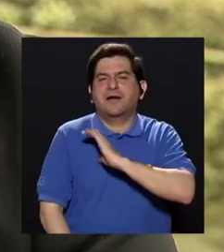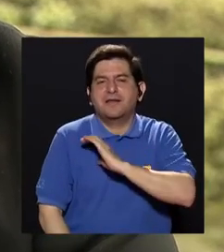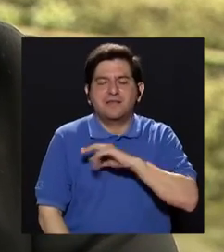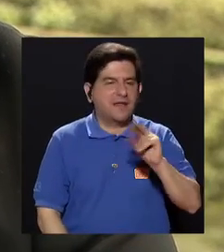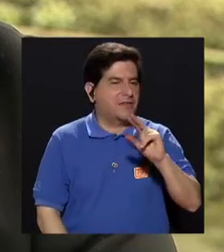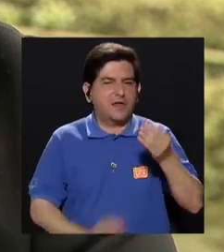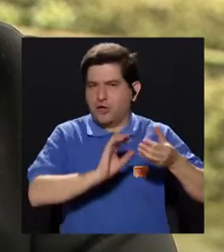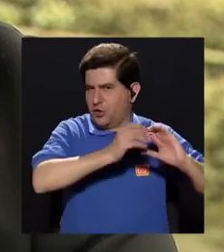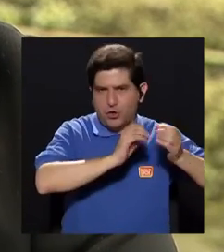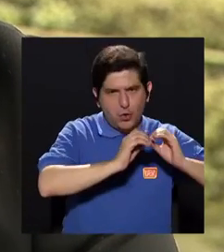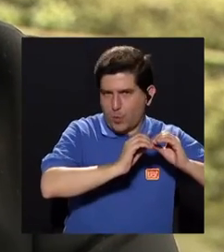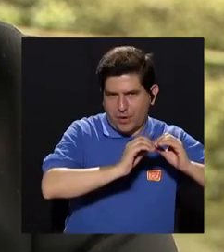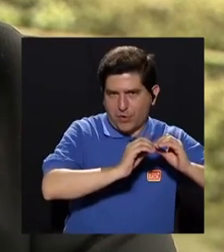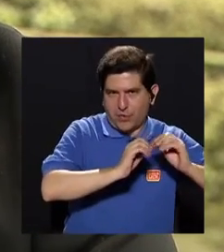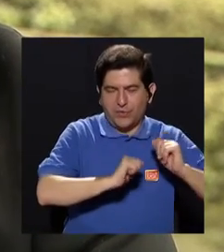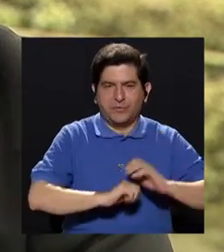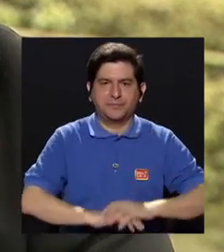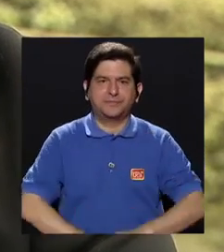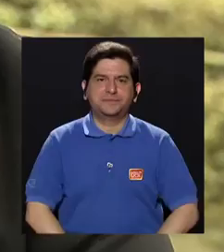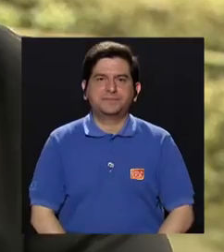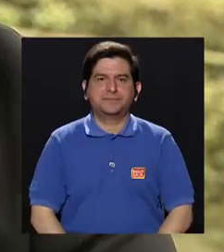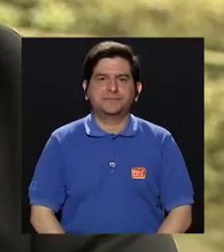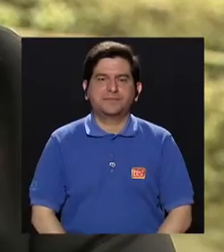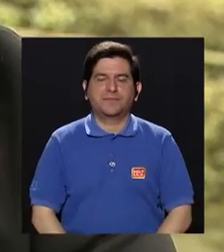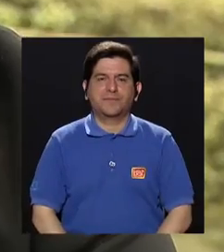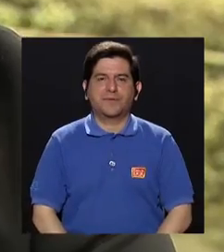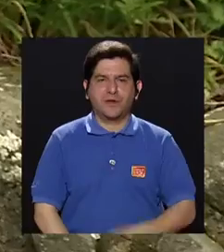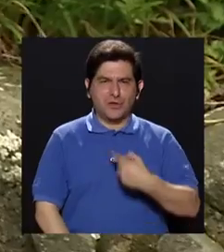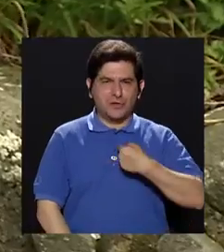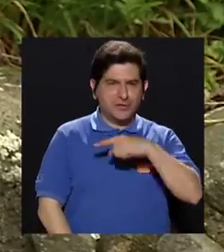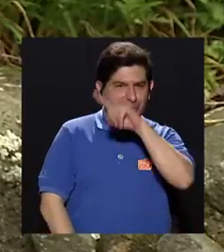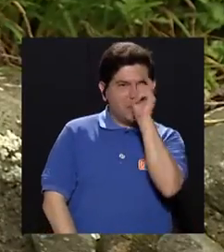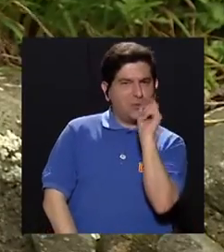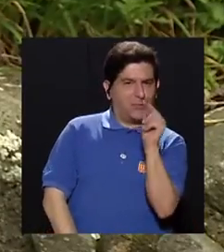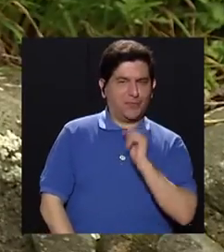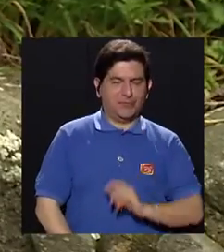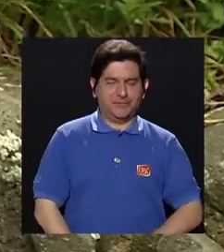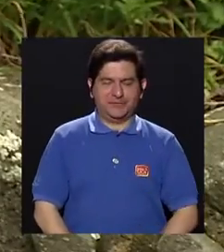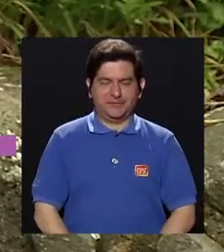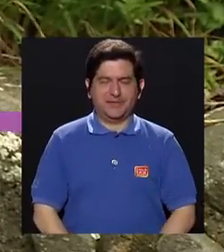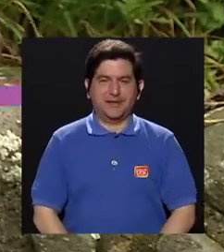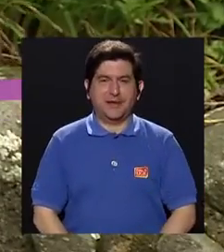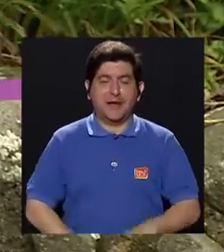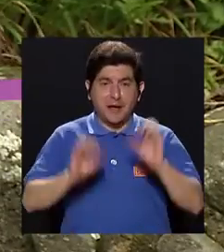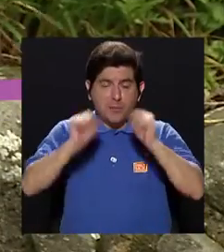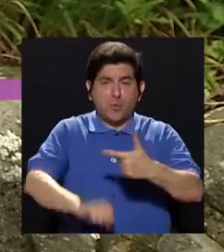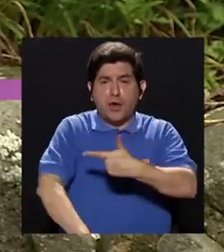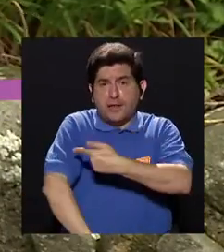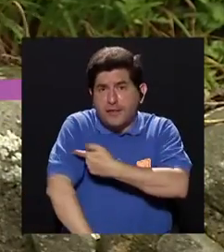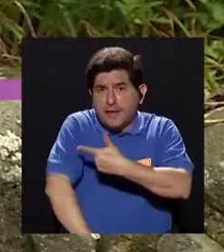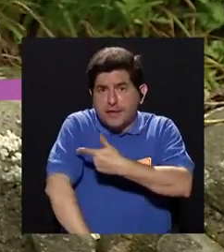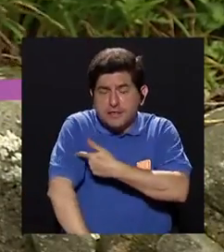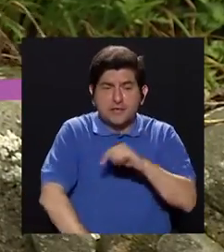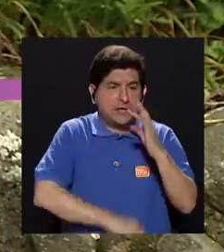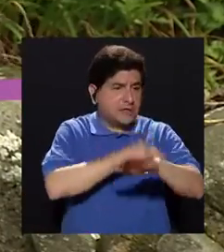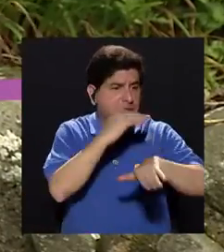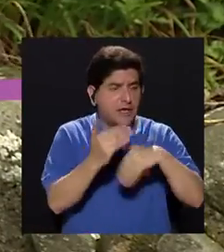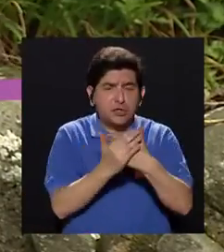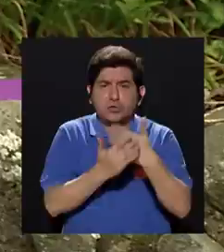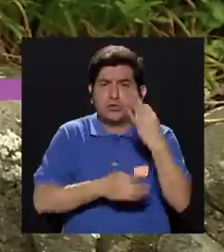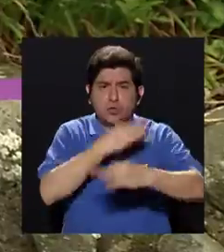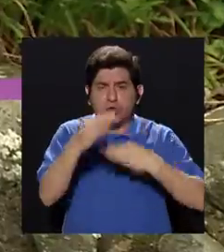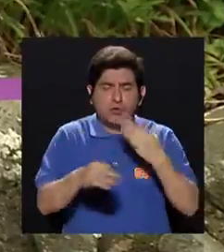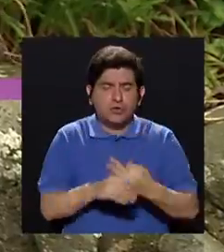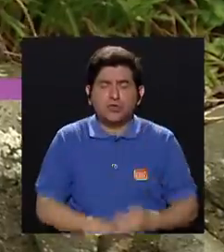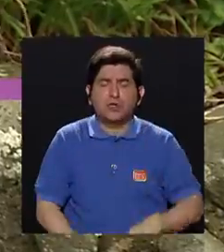cualitativo, más que cantidad. Y, verdad, yo tengo también una consulta. Sí, ¿Pueden ser inyectables